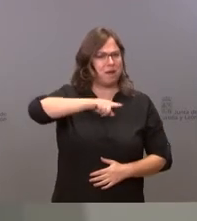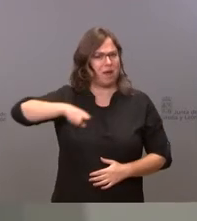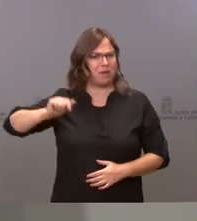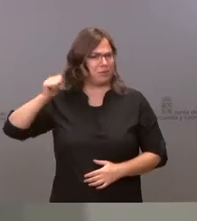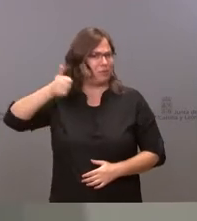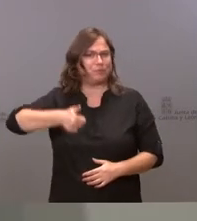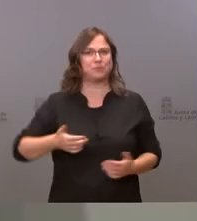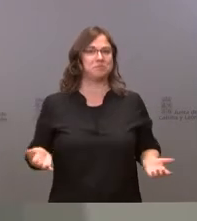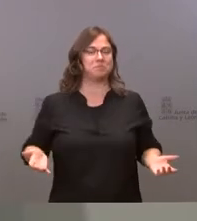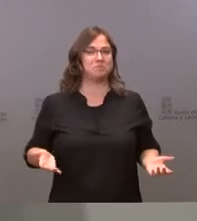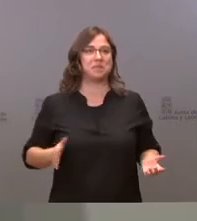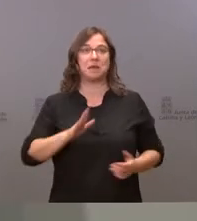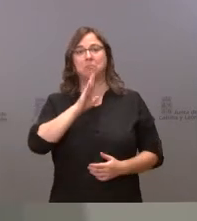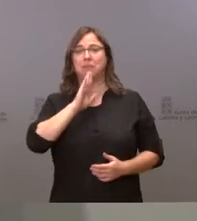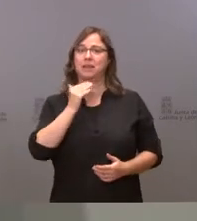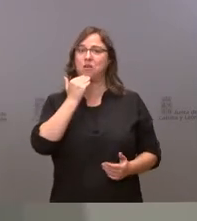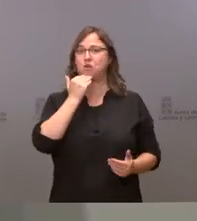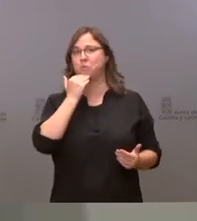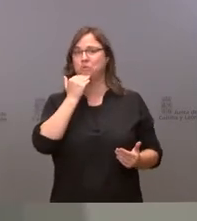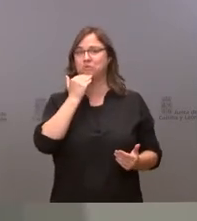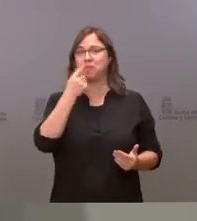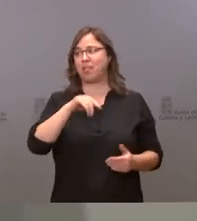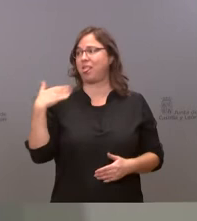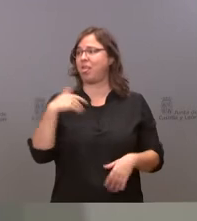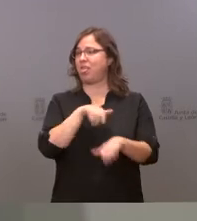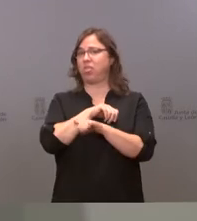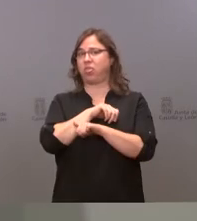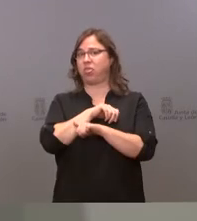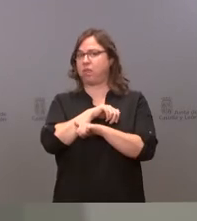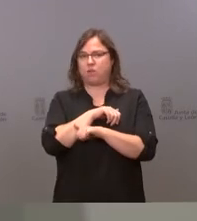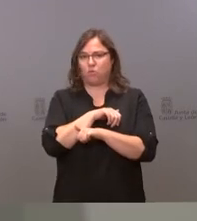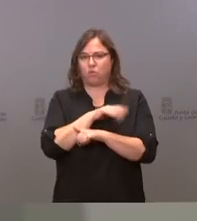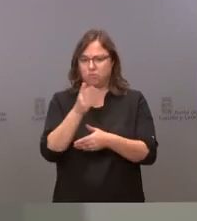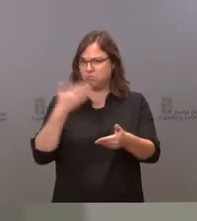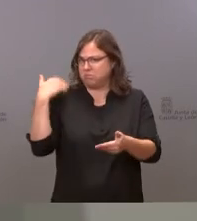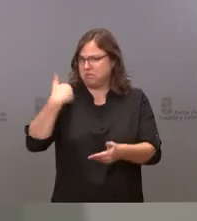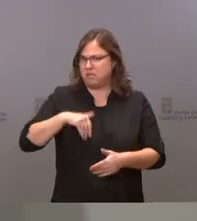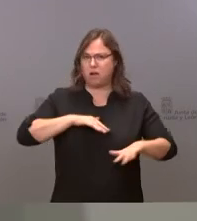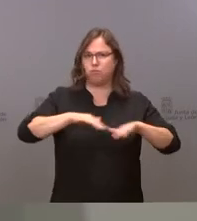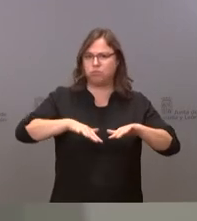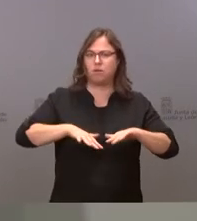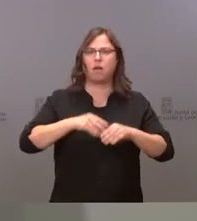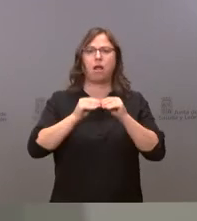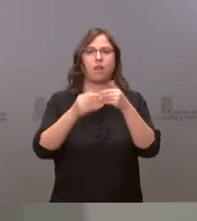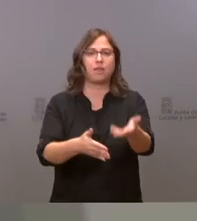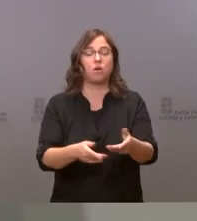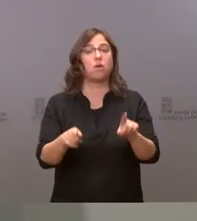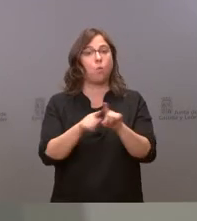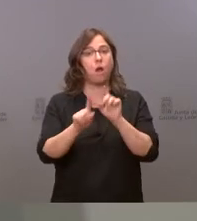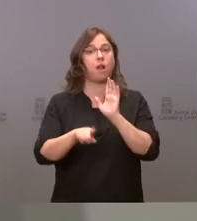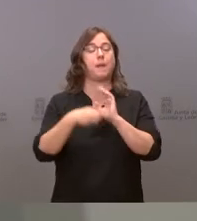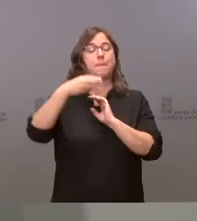es que pareciera que hemos estado parados y vamos a seguir naturalmente las indicaciones de la PNL aprobada